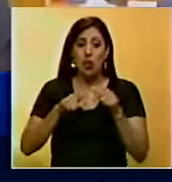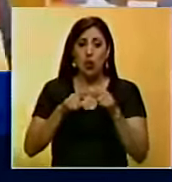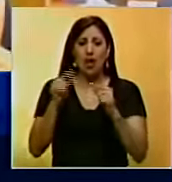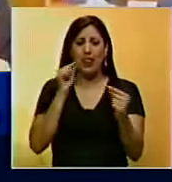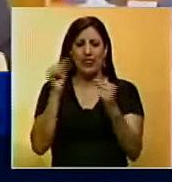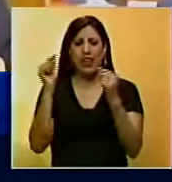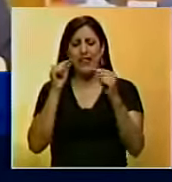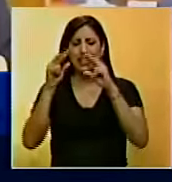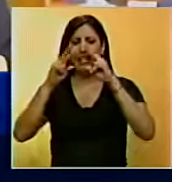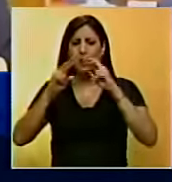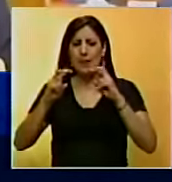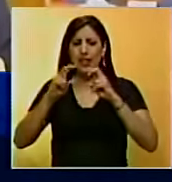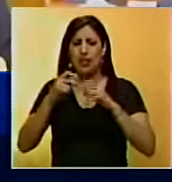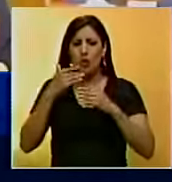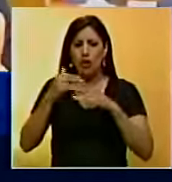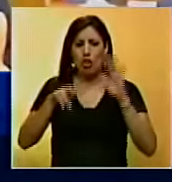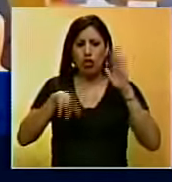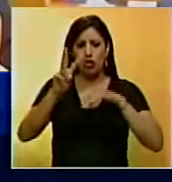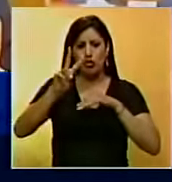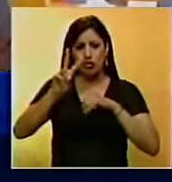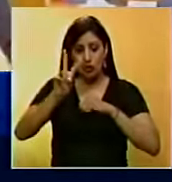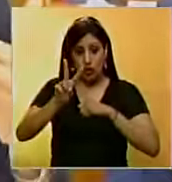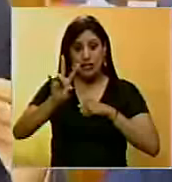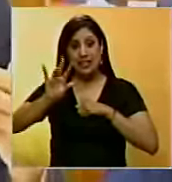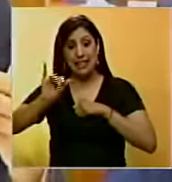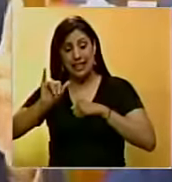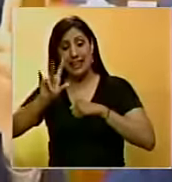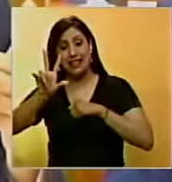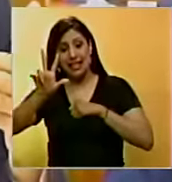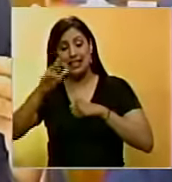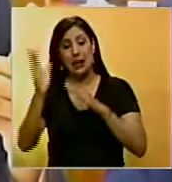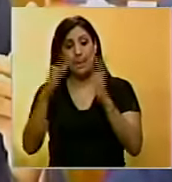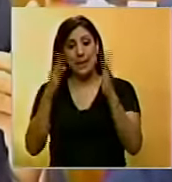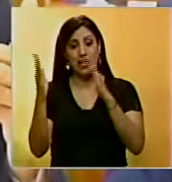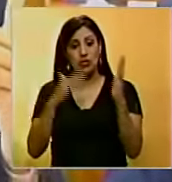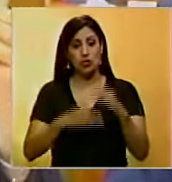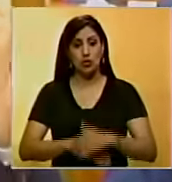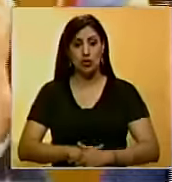debate de investidura los días 2 y 3 del próximo mes de marzo.